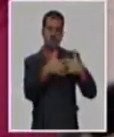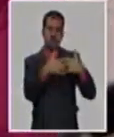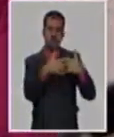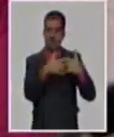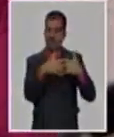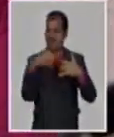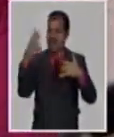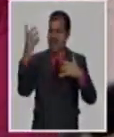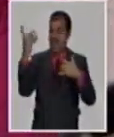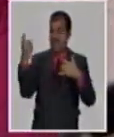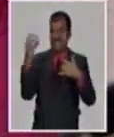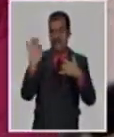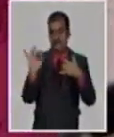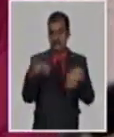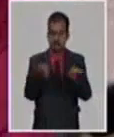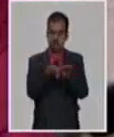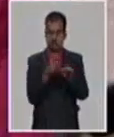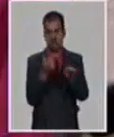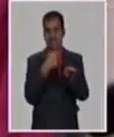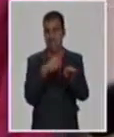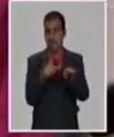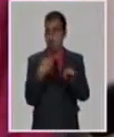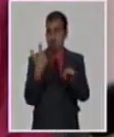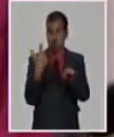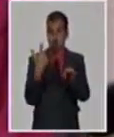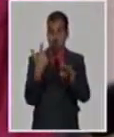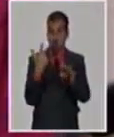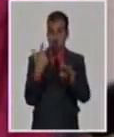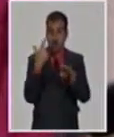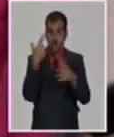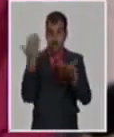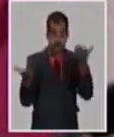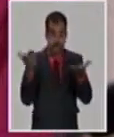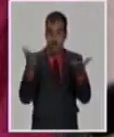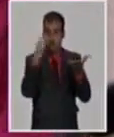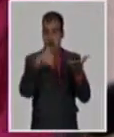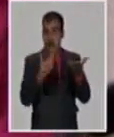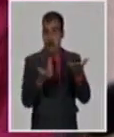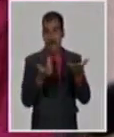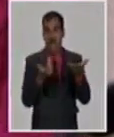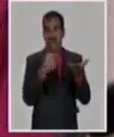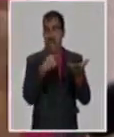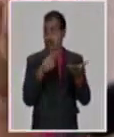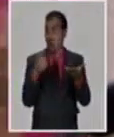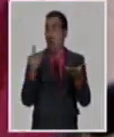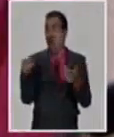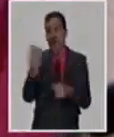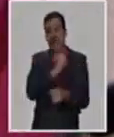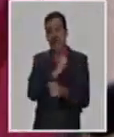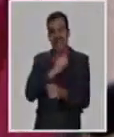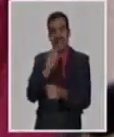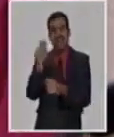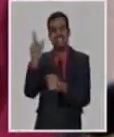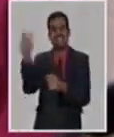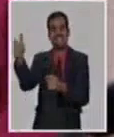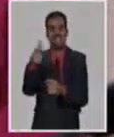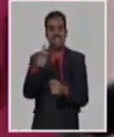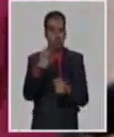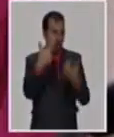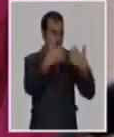Si eso no lo combinamos, podemos estar haciendo una estrategia y un plan, pero eso no tiene respaldo. Ideal, pero no real. Entonces,